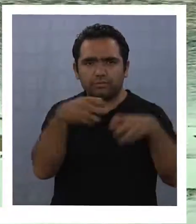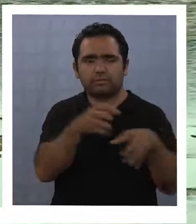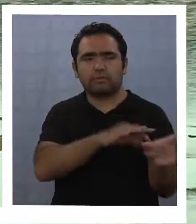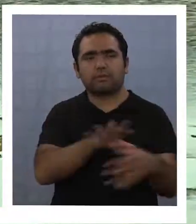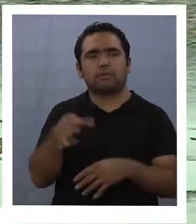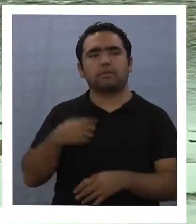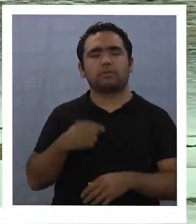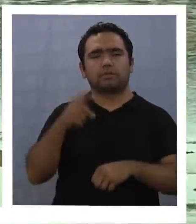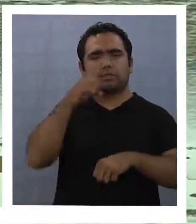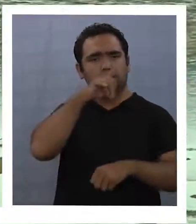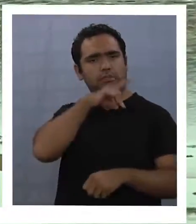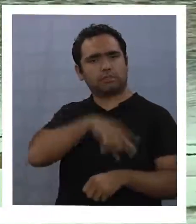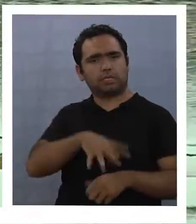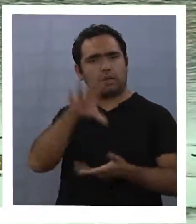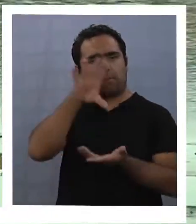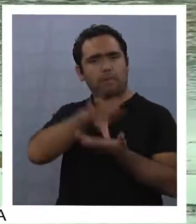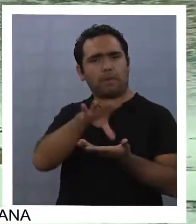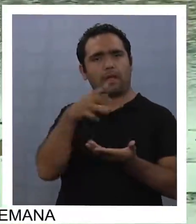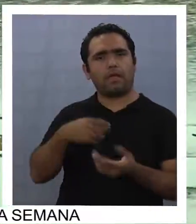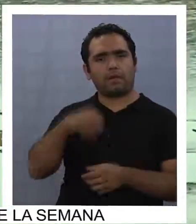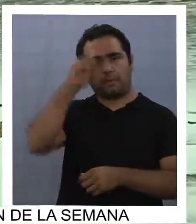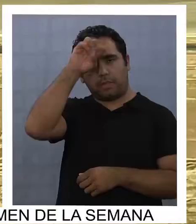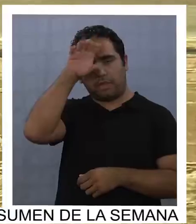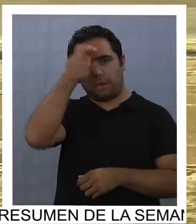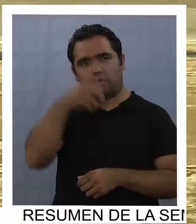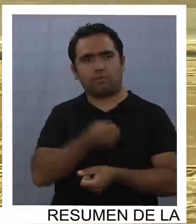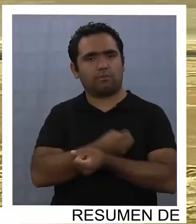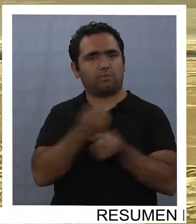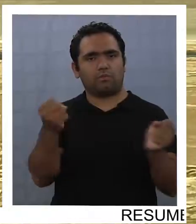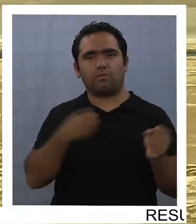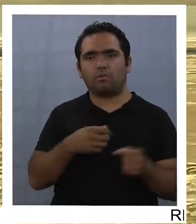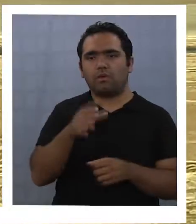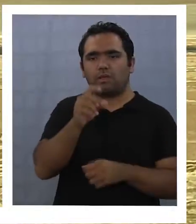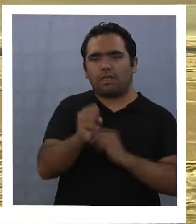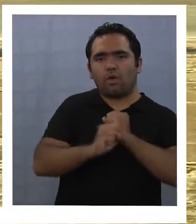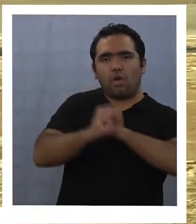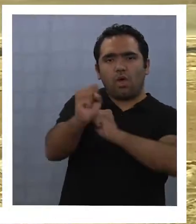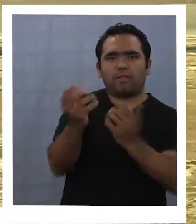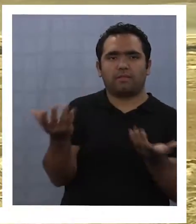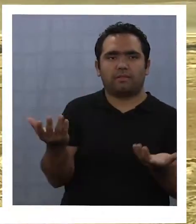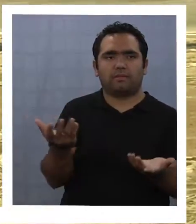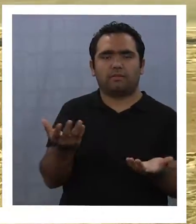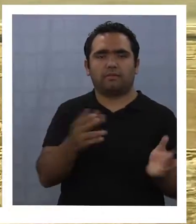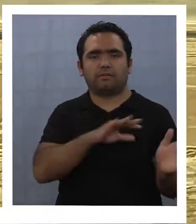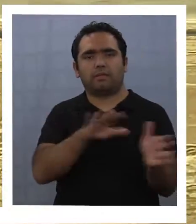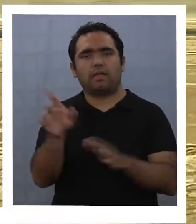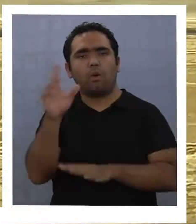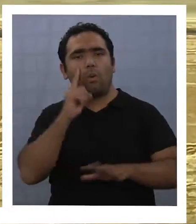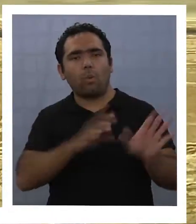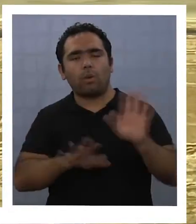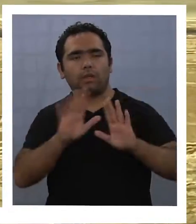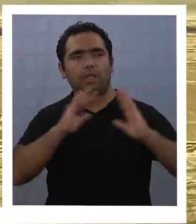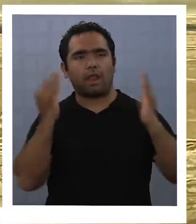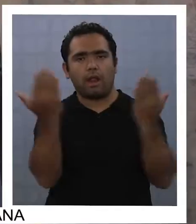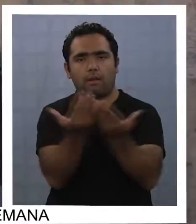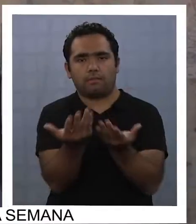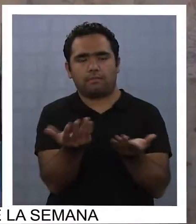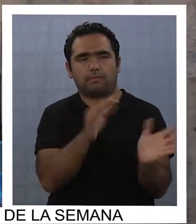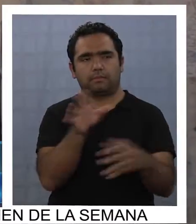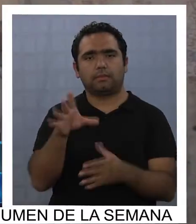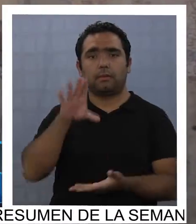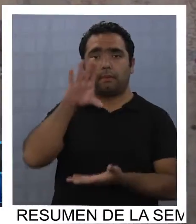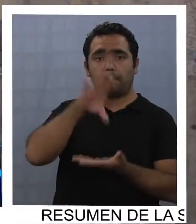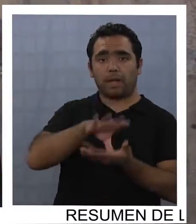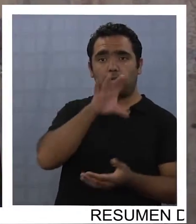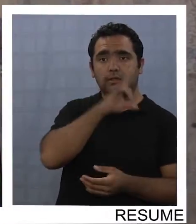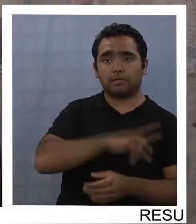minero, no se podrá hacer una defensa adecuada del medio ambiente. Si el país no tiene un rumbo